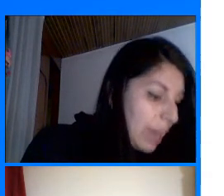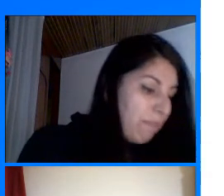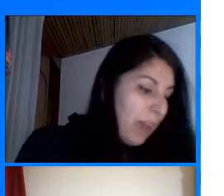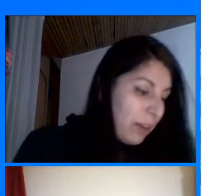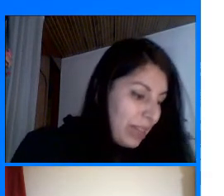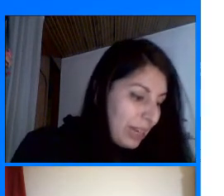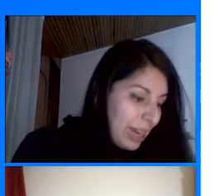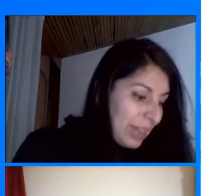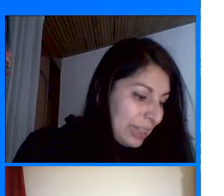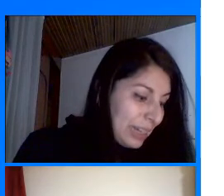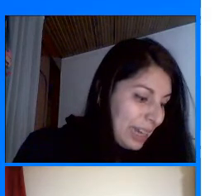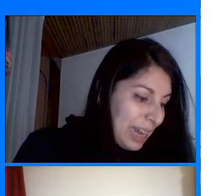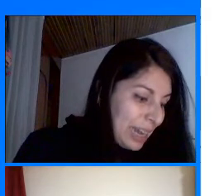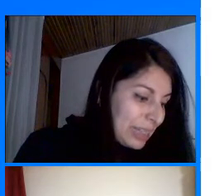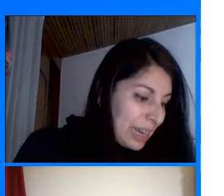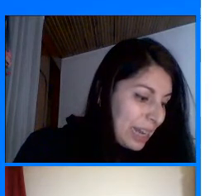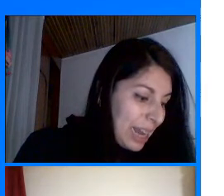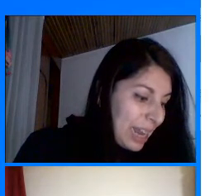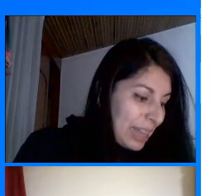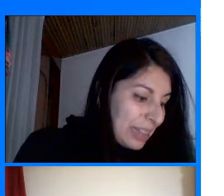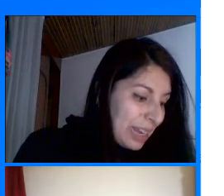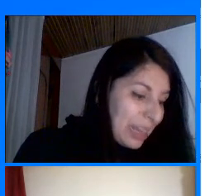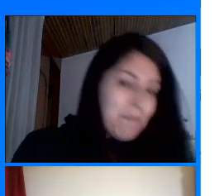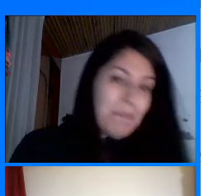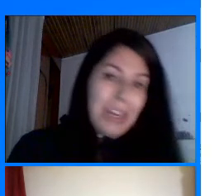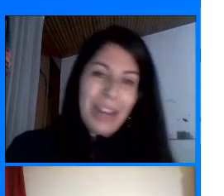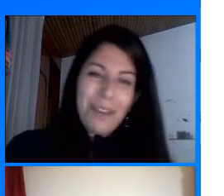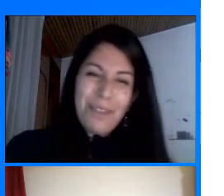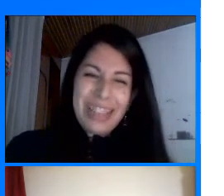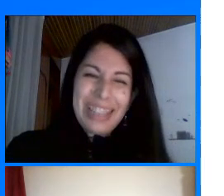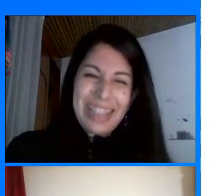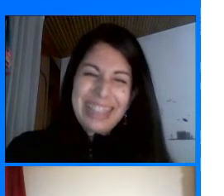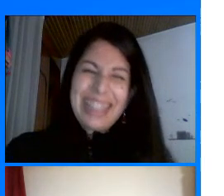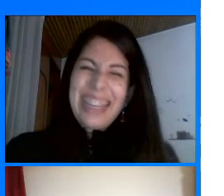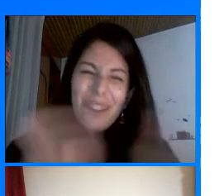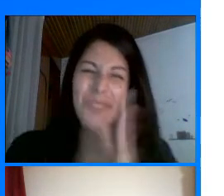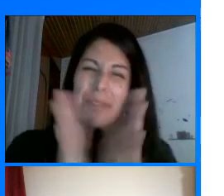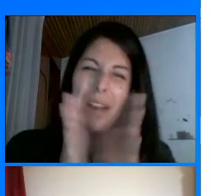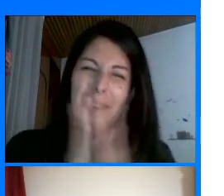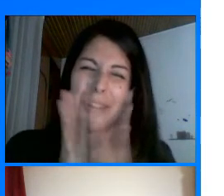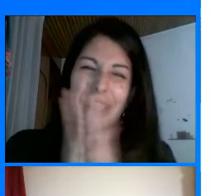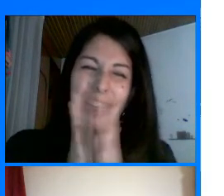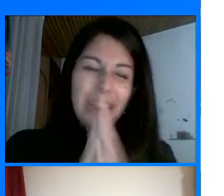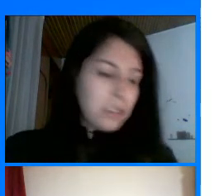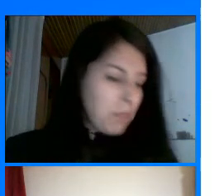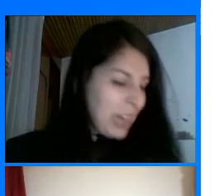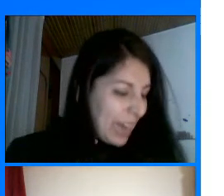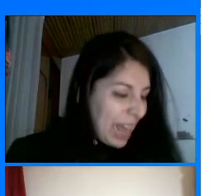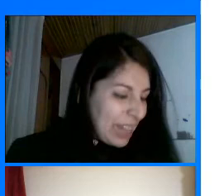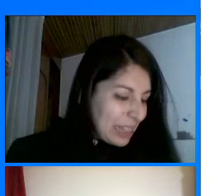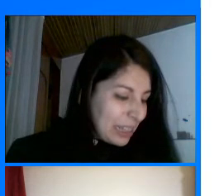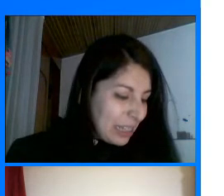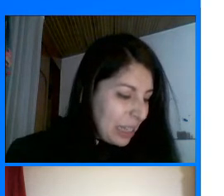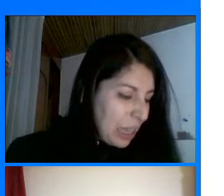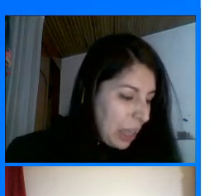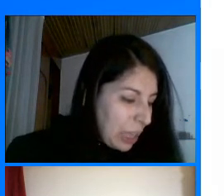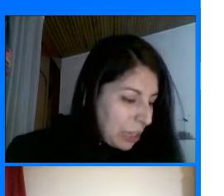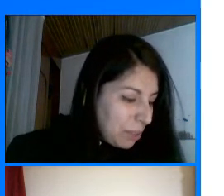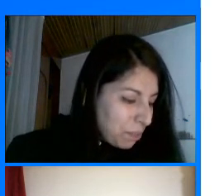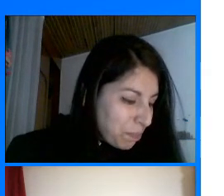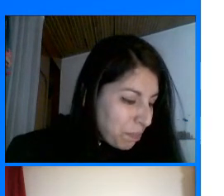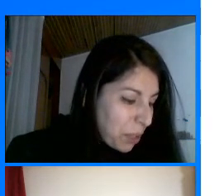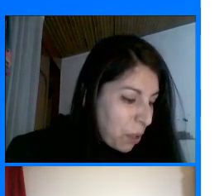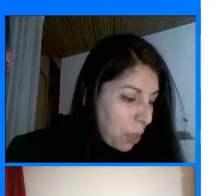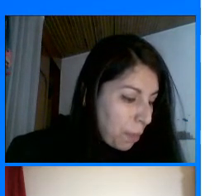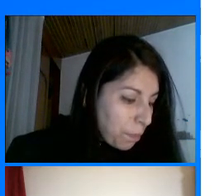El faro de Alejandría Excelente Mira cómo están De activos Todos chicos Los jardines colgantes Nos